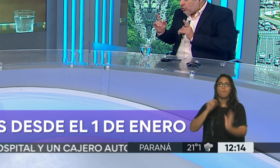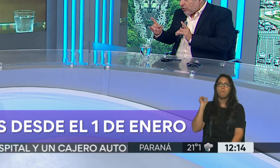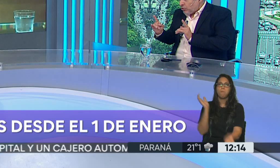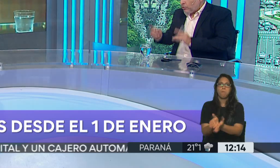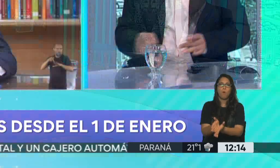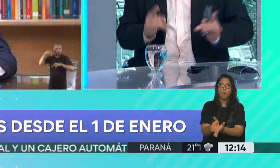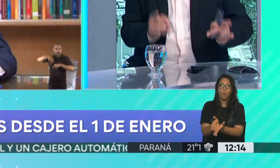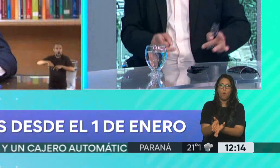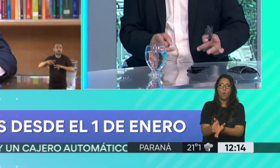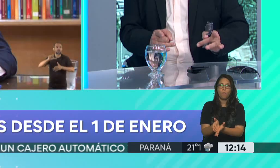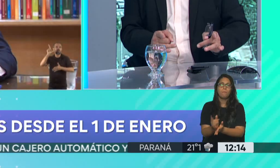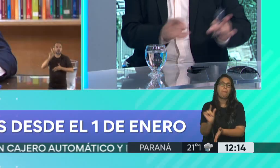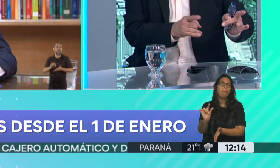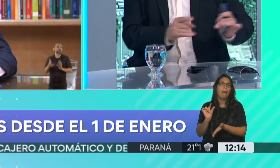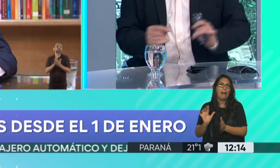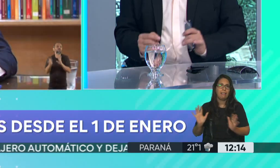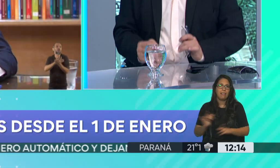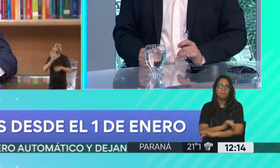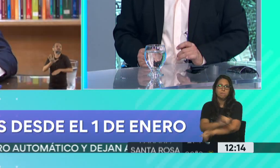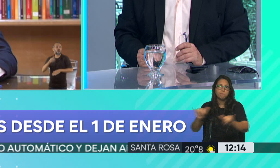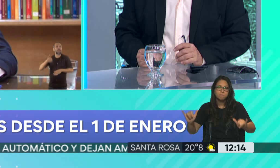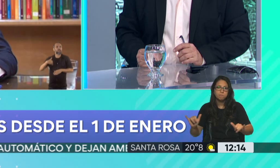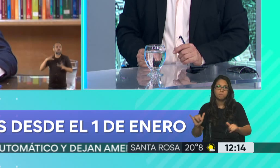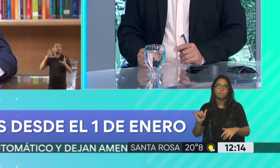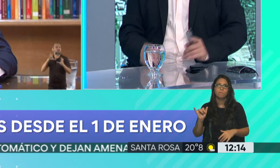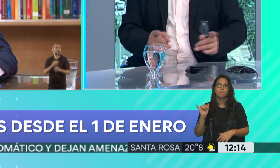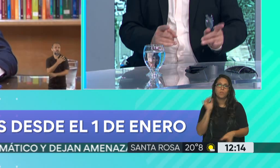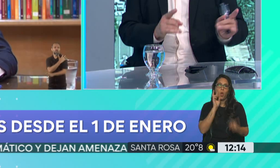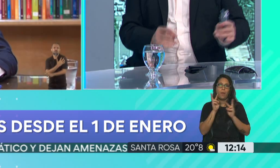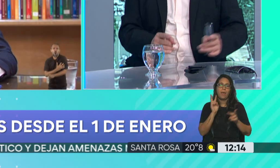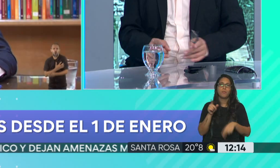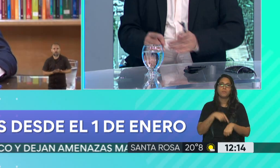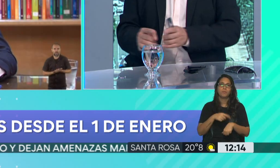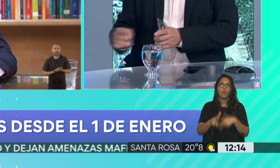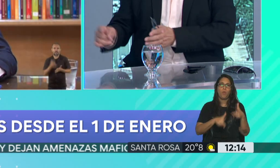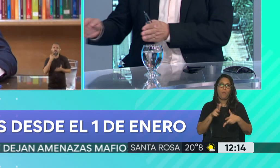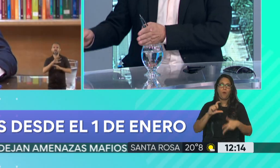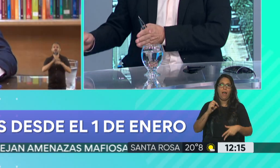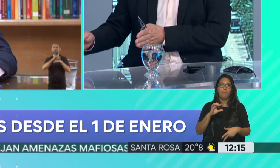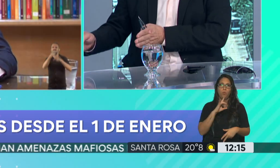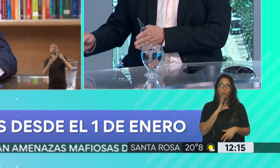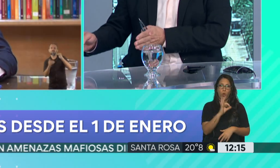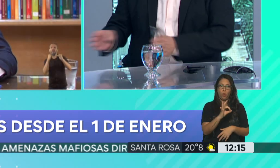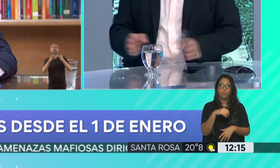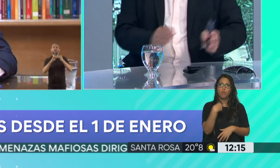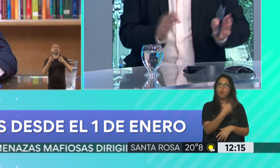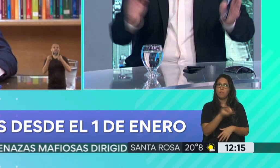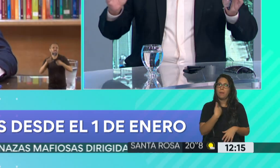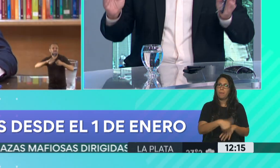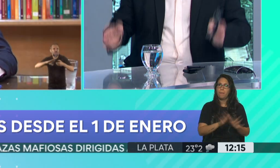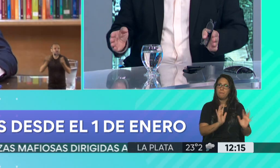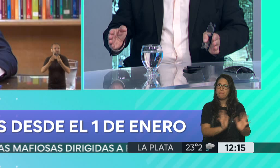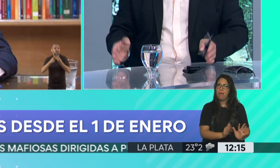mejor dicho, no se arrojó todo. Una parte se anunció, lo veíamos en la palabra de Luis Caputo, otra parte es la que está en preparación.